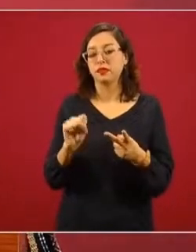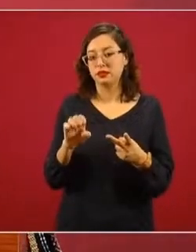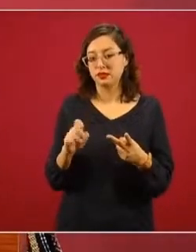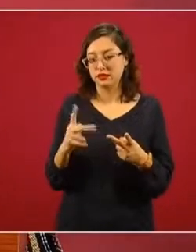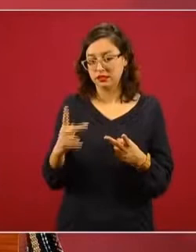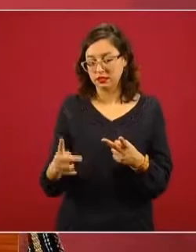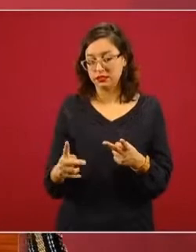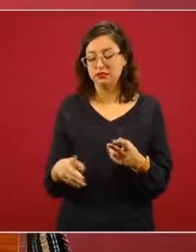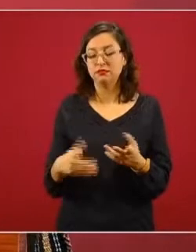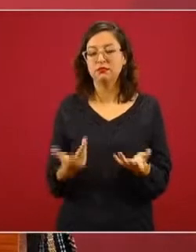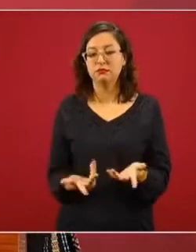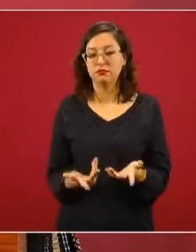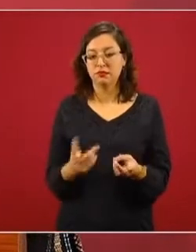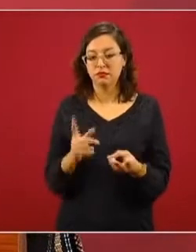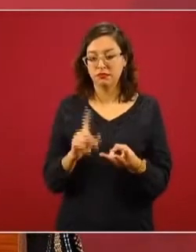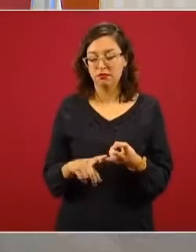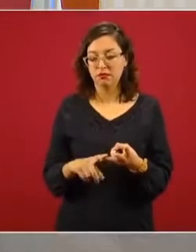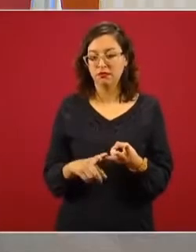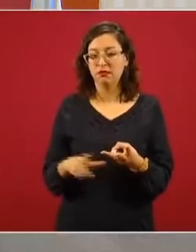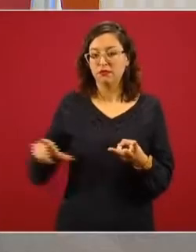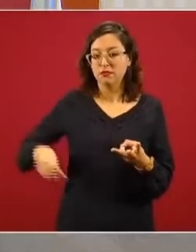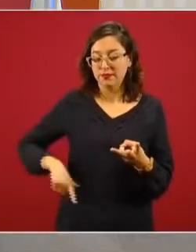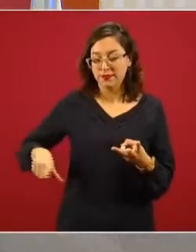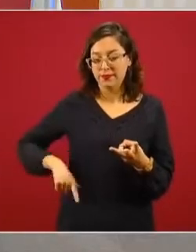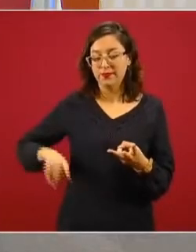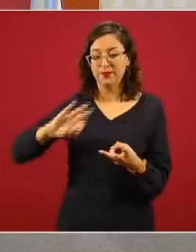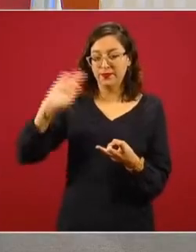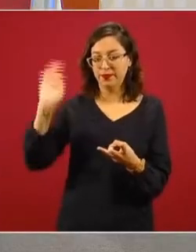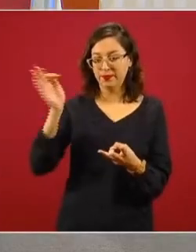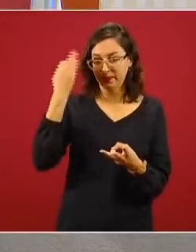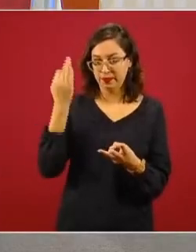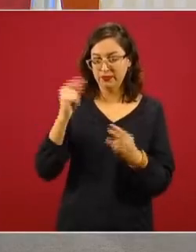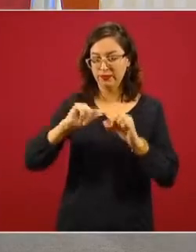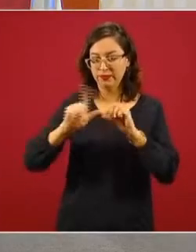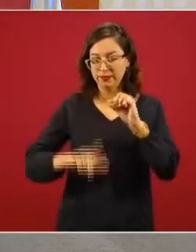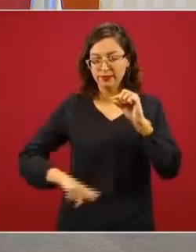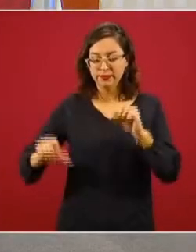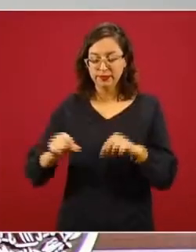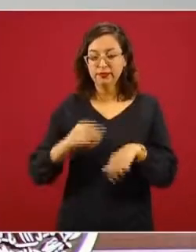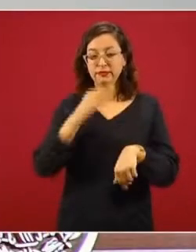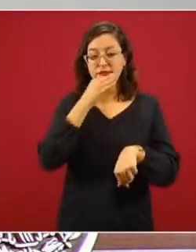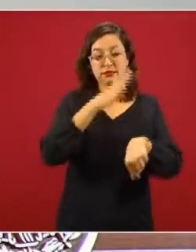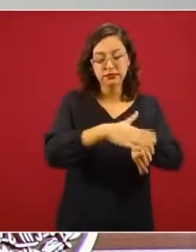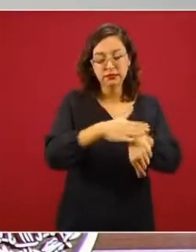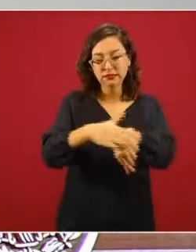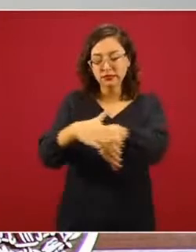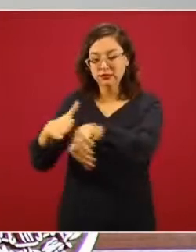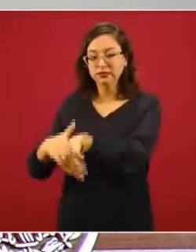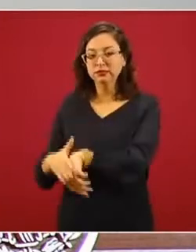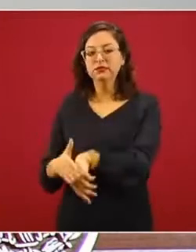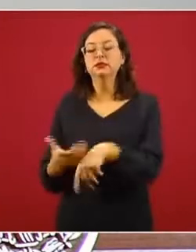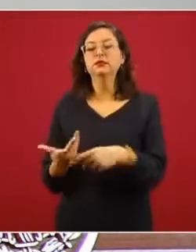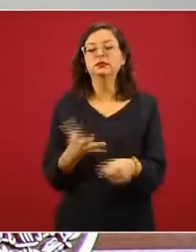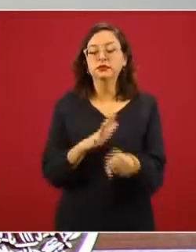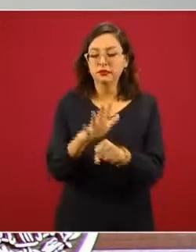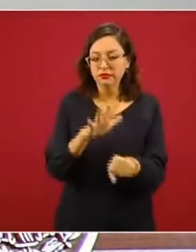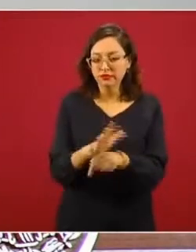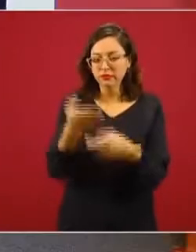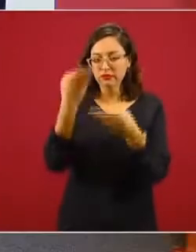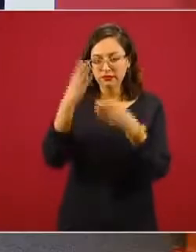Educación Pública y de los canales del Gobierno de México, para darles a conocer cuáles serán los bancos